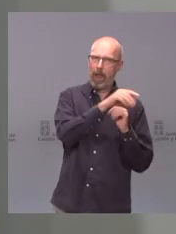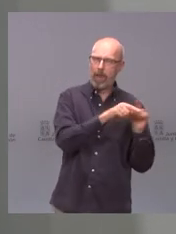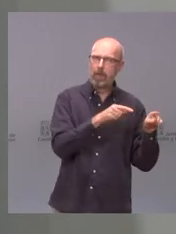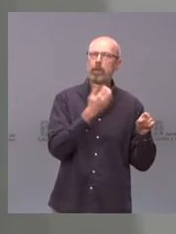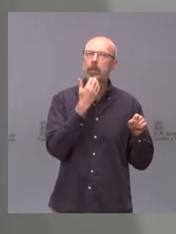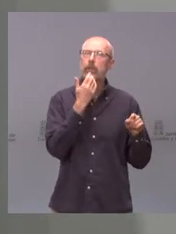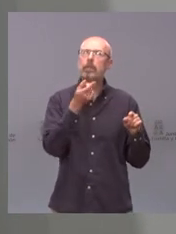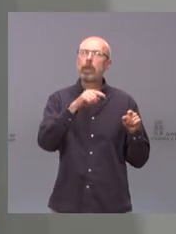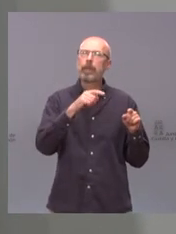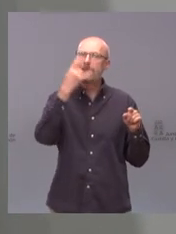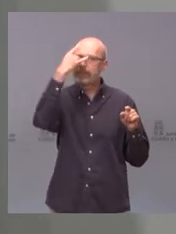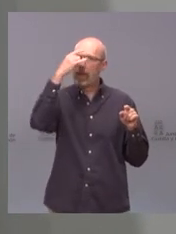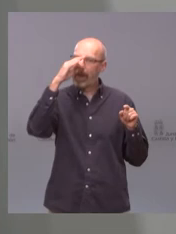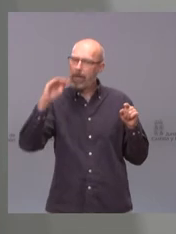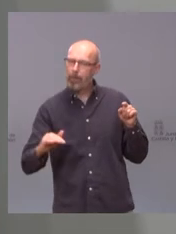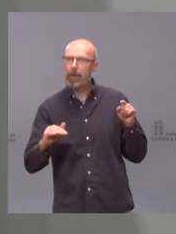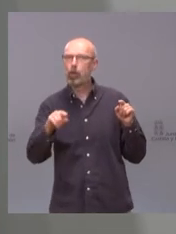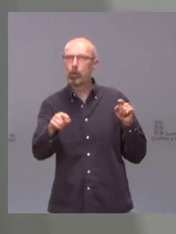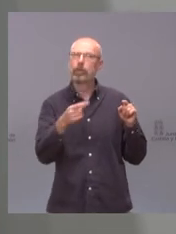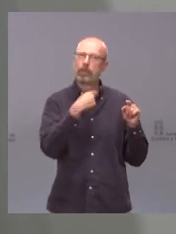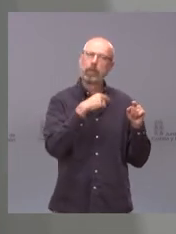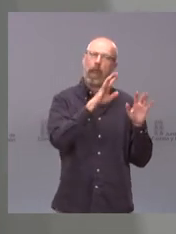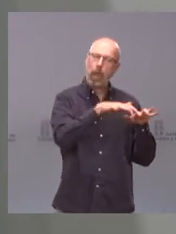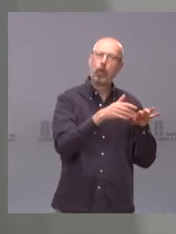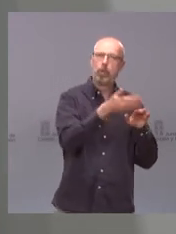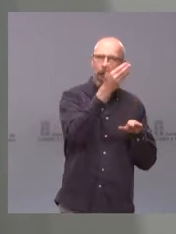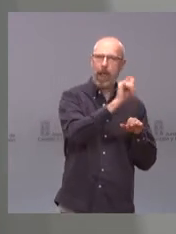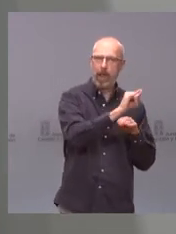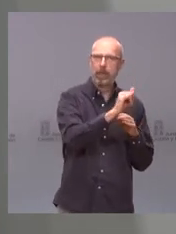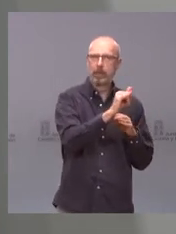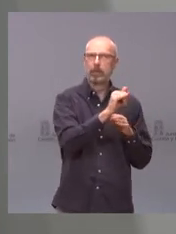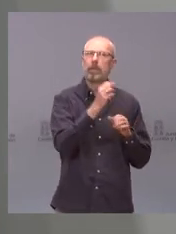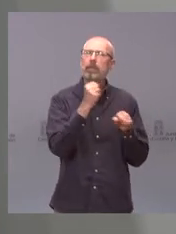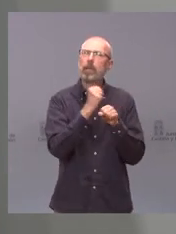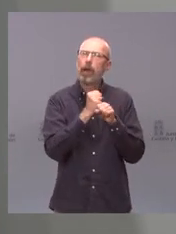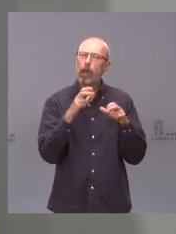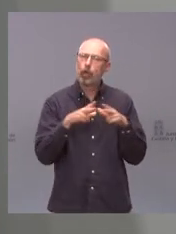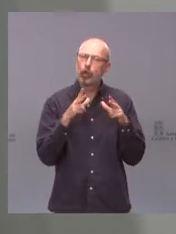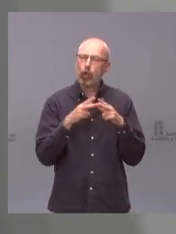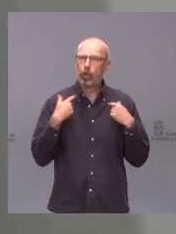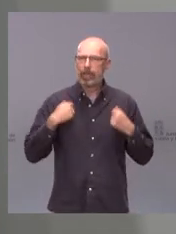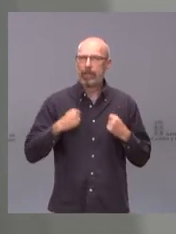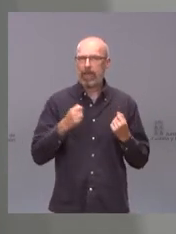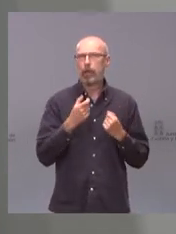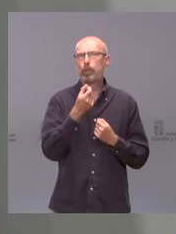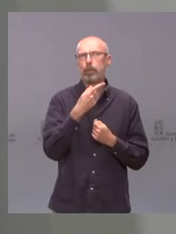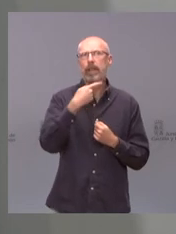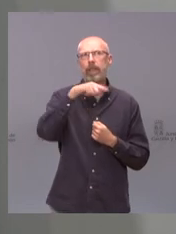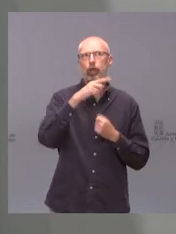que Salamanca y trabajadores de centros sociosanitarios también tiene 1.130 más que Burgos